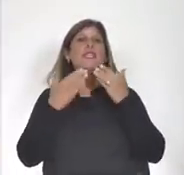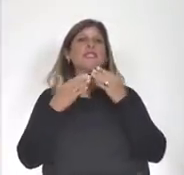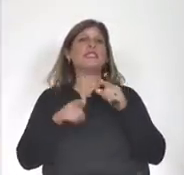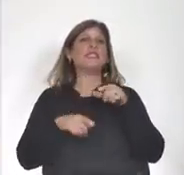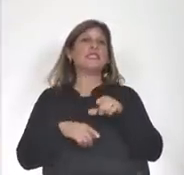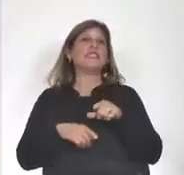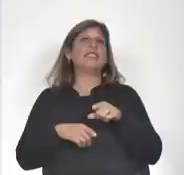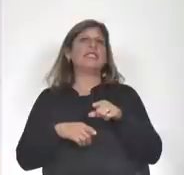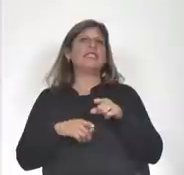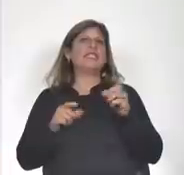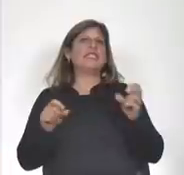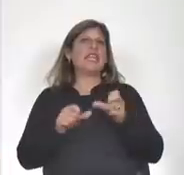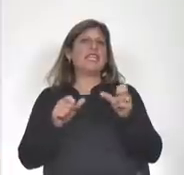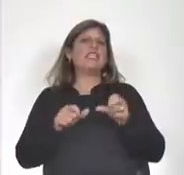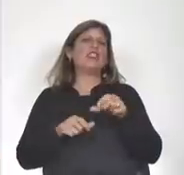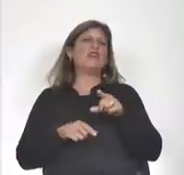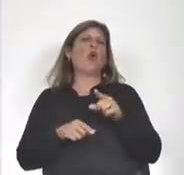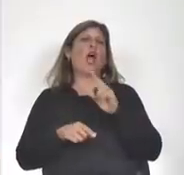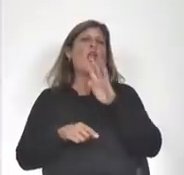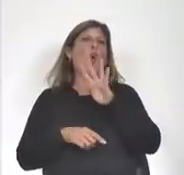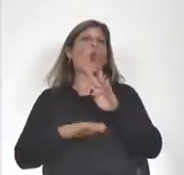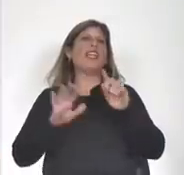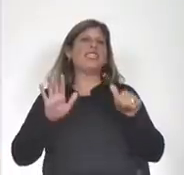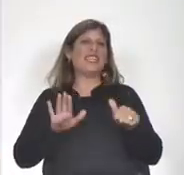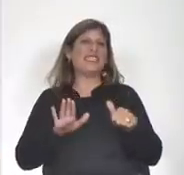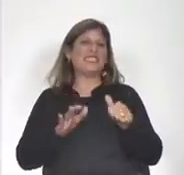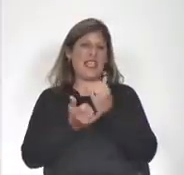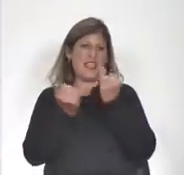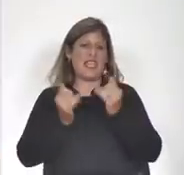a los 46 días de asumido el gobierno.